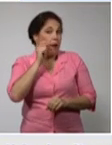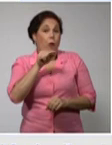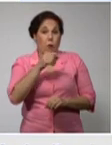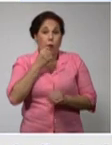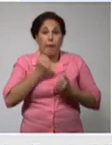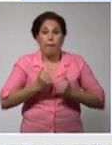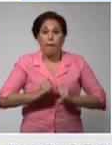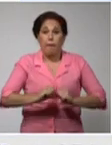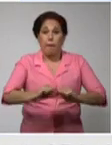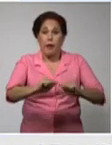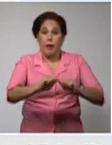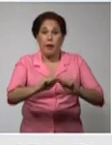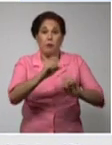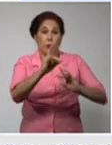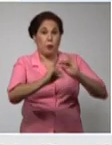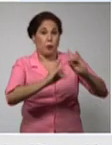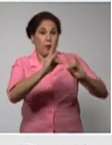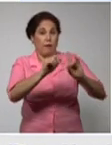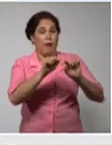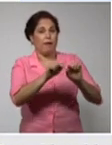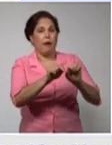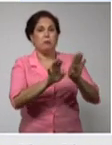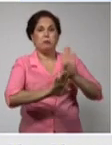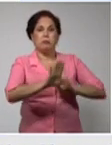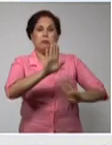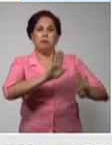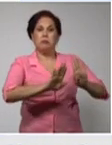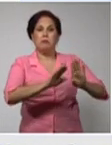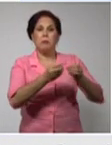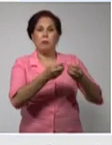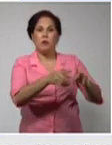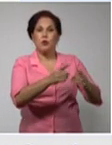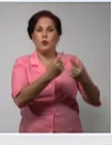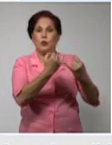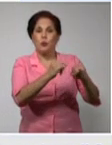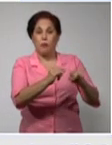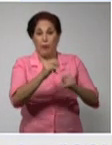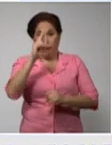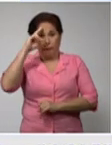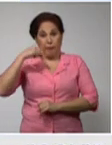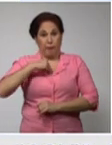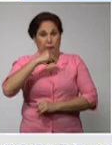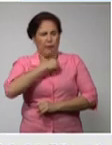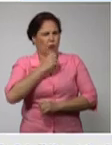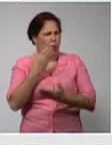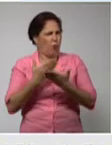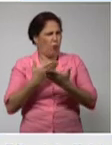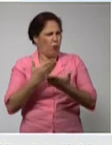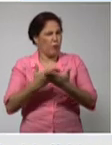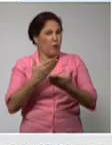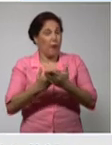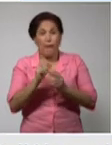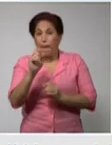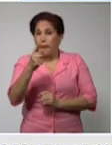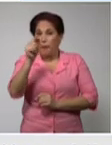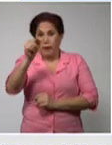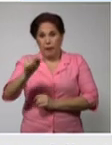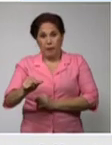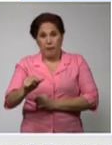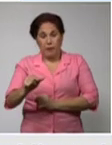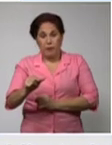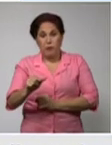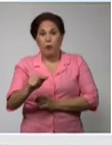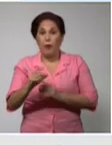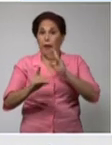a una niña con anticuerpos de la enfermedad en lo que según los médicos que lo comprobaron es el primer caso del que